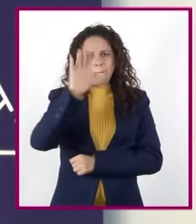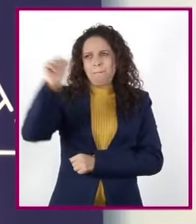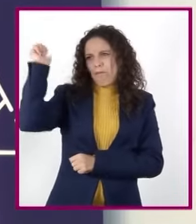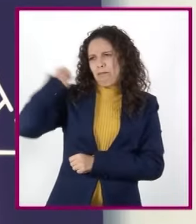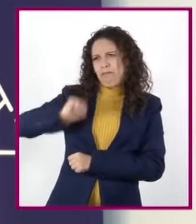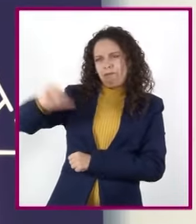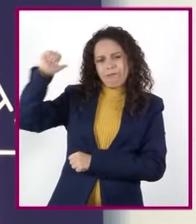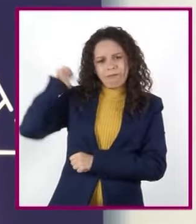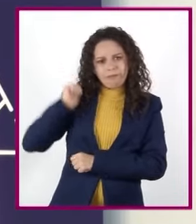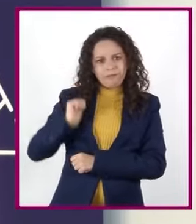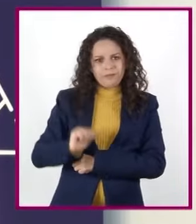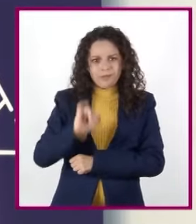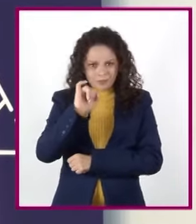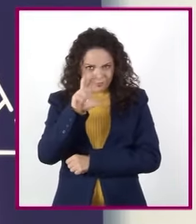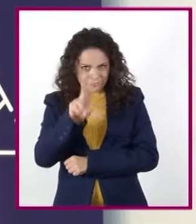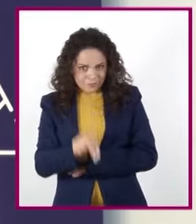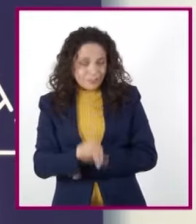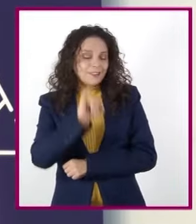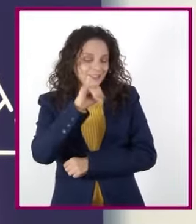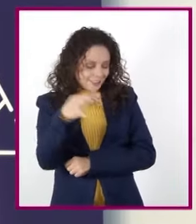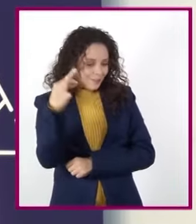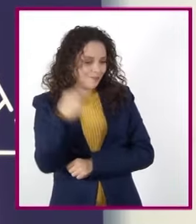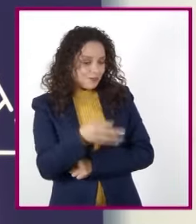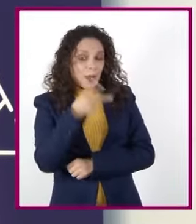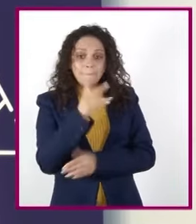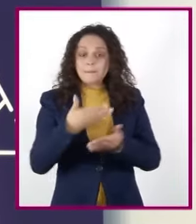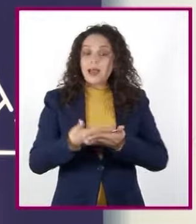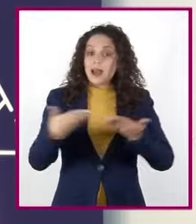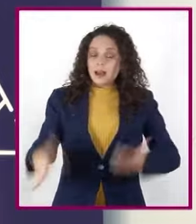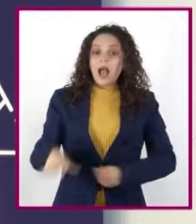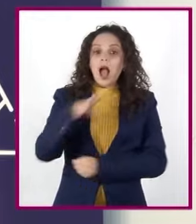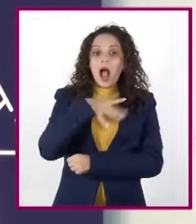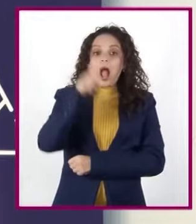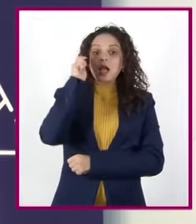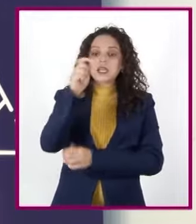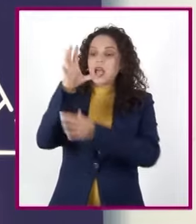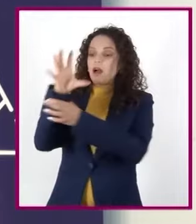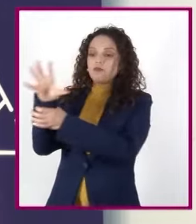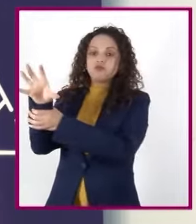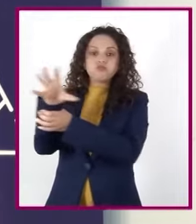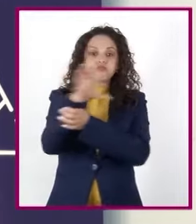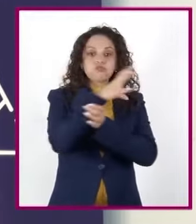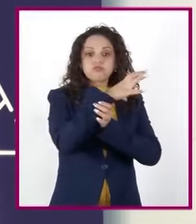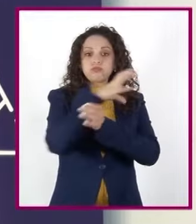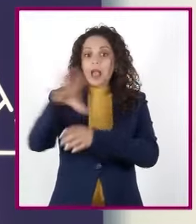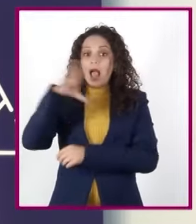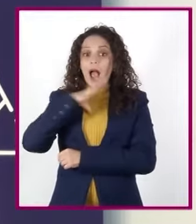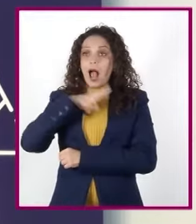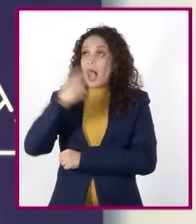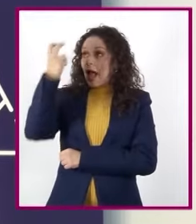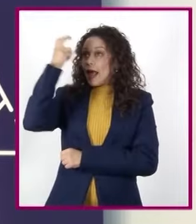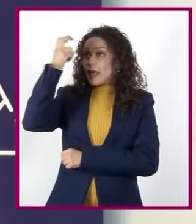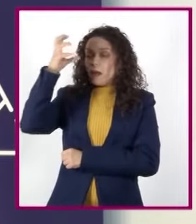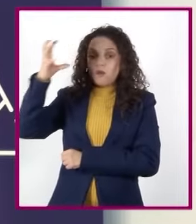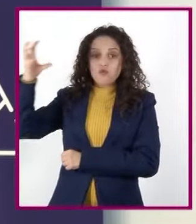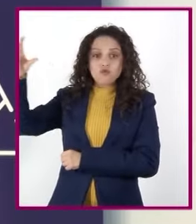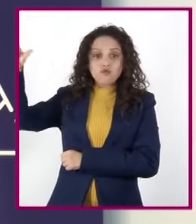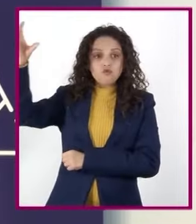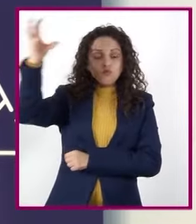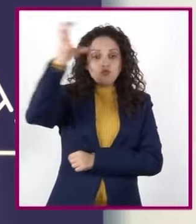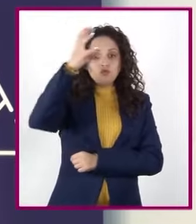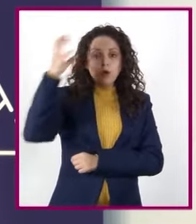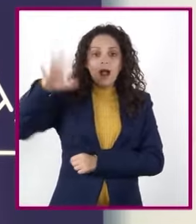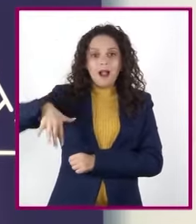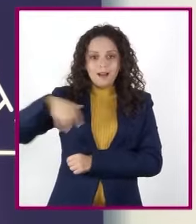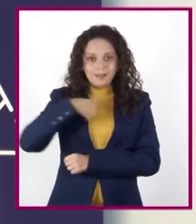Exacto. Sin embargo, en la actualidad los satélites artificiales orbitan a estas alturas por las razones que